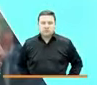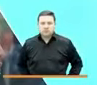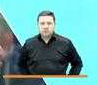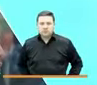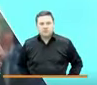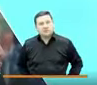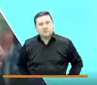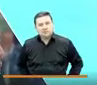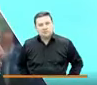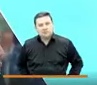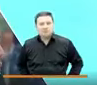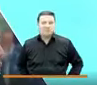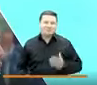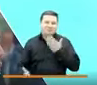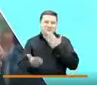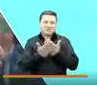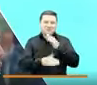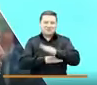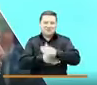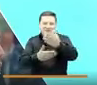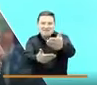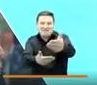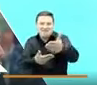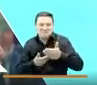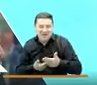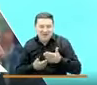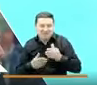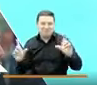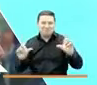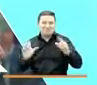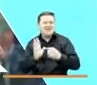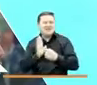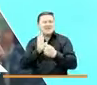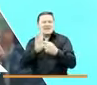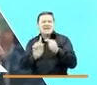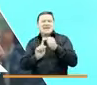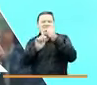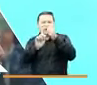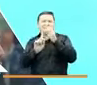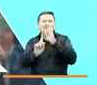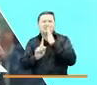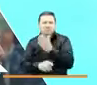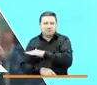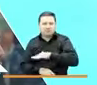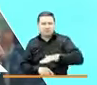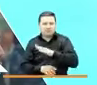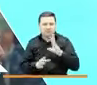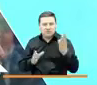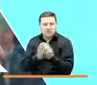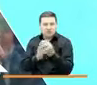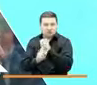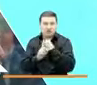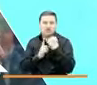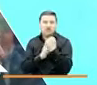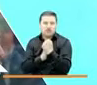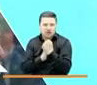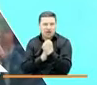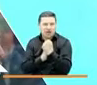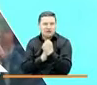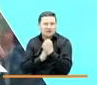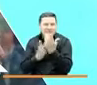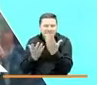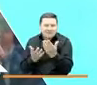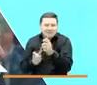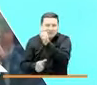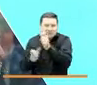¡Muy buenas tardes! Bienvenidos a esta transmisión especial que realiza el sector de la inclusión social y la reconciliación de